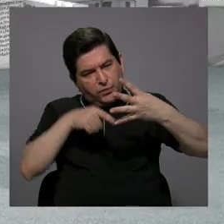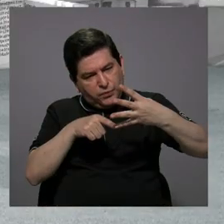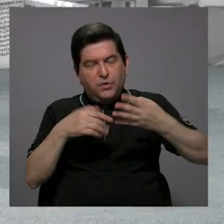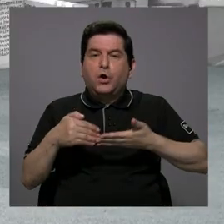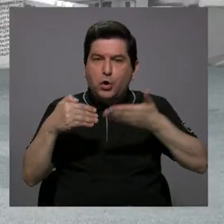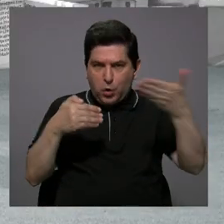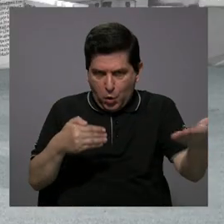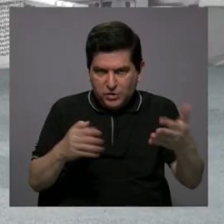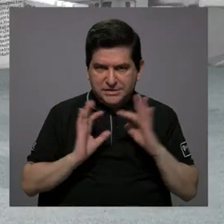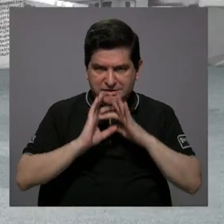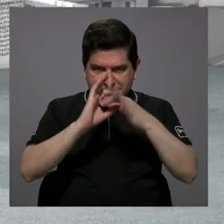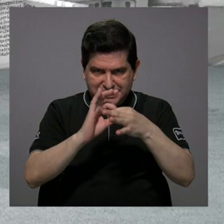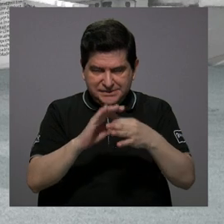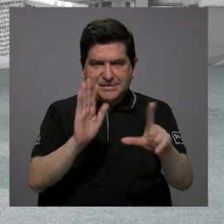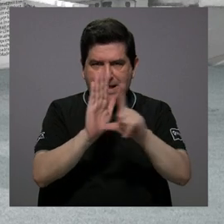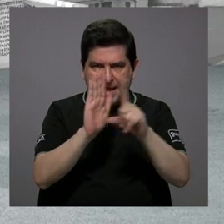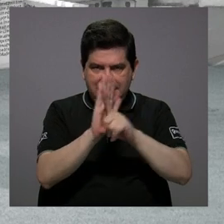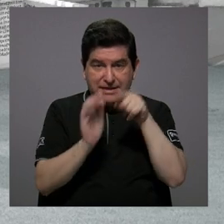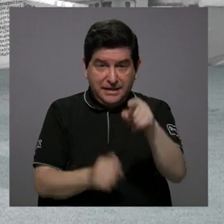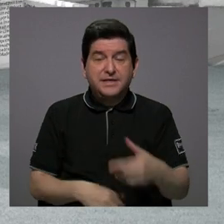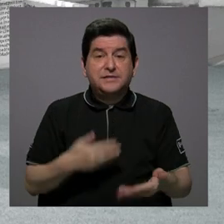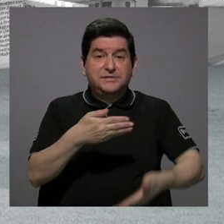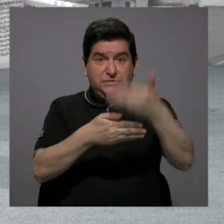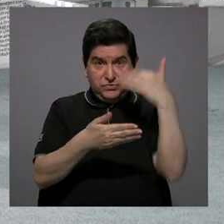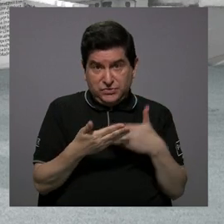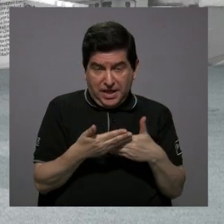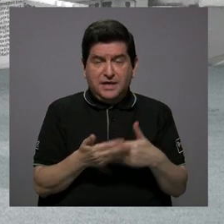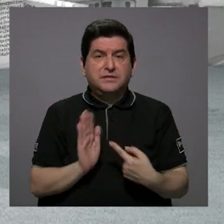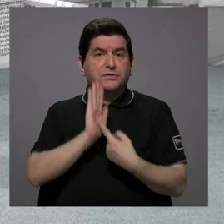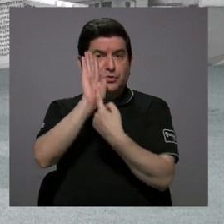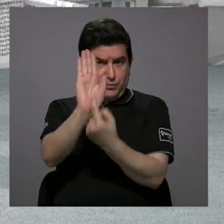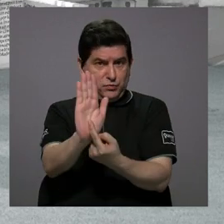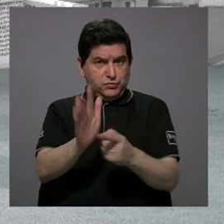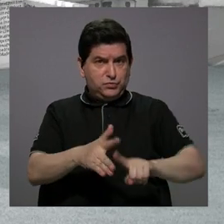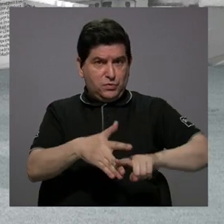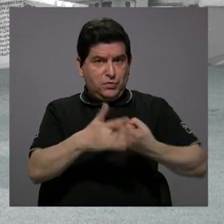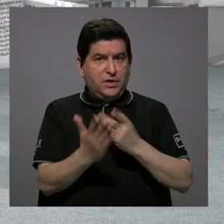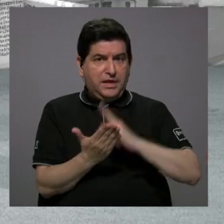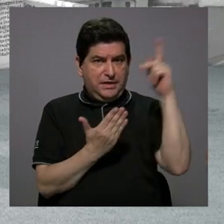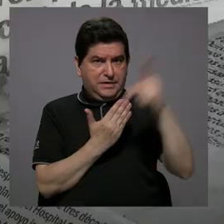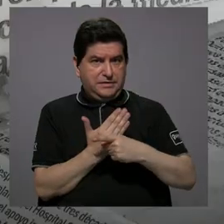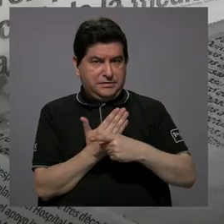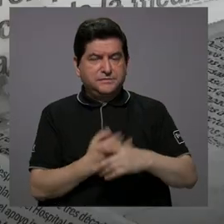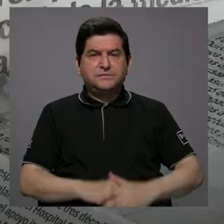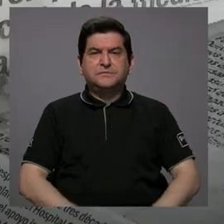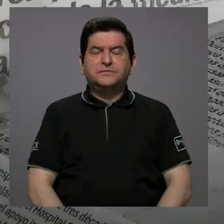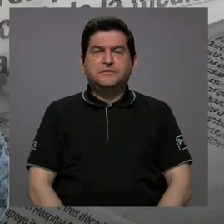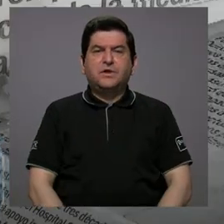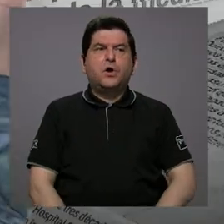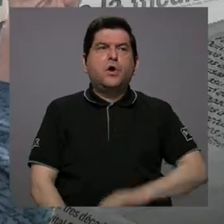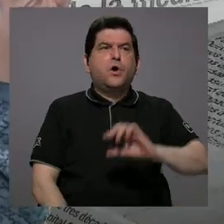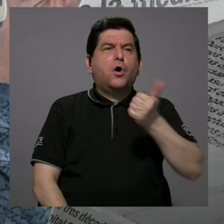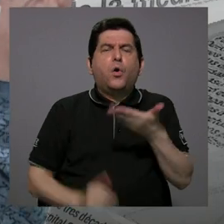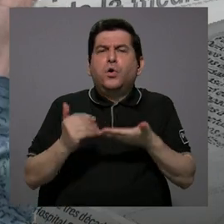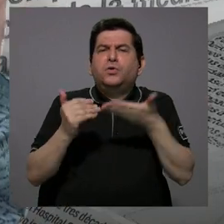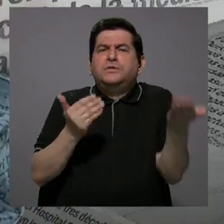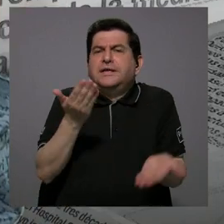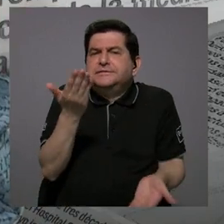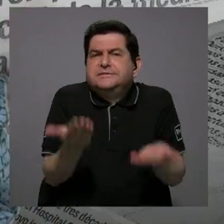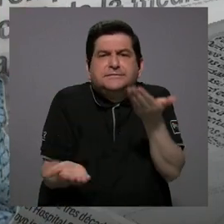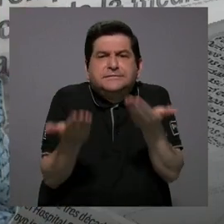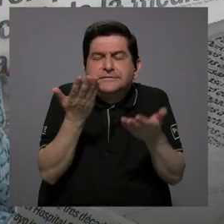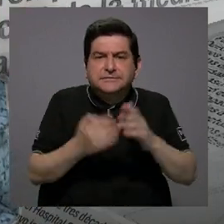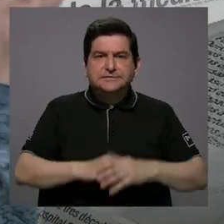factores con respecto a las leyes que usted venía, que había señalado al inicio del programa, ¿qué otros aspectos